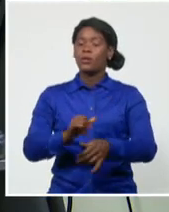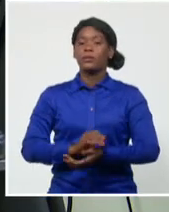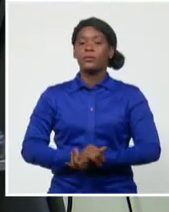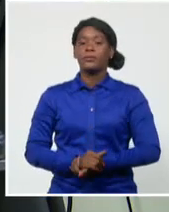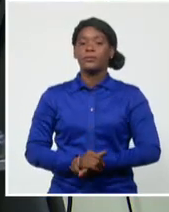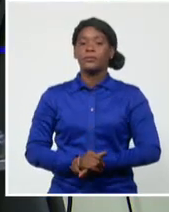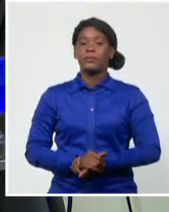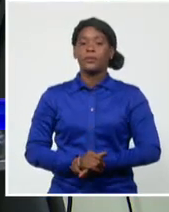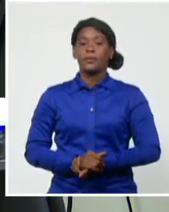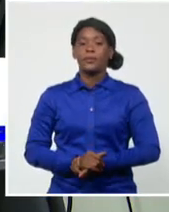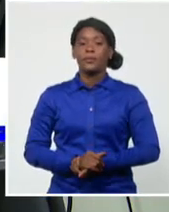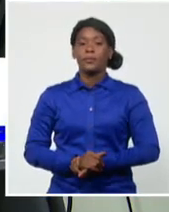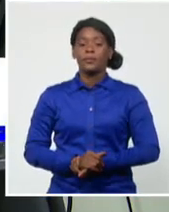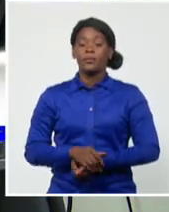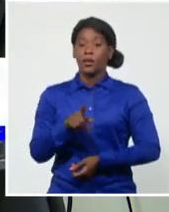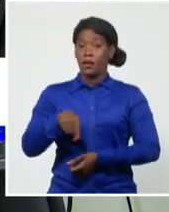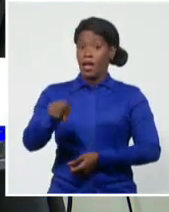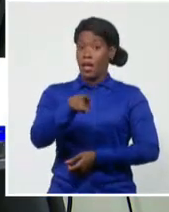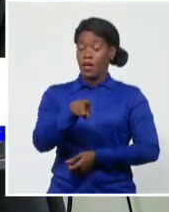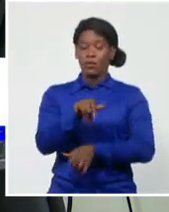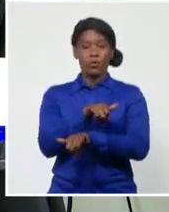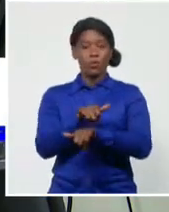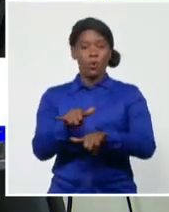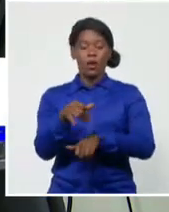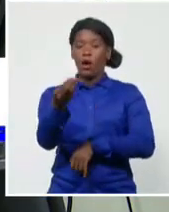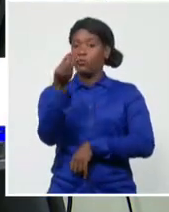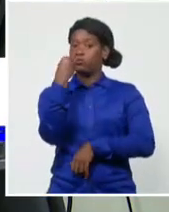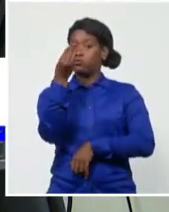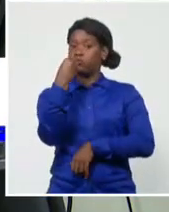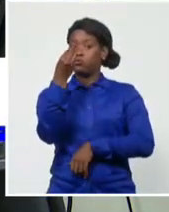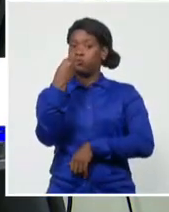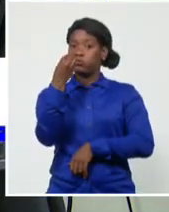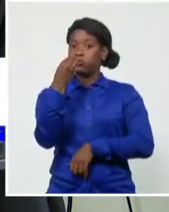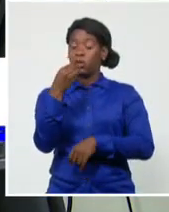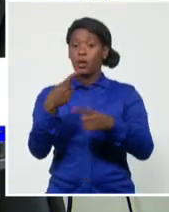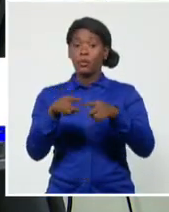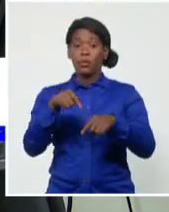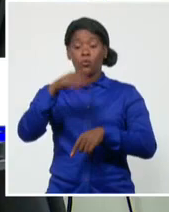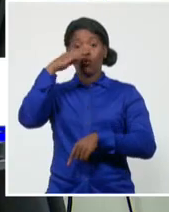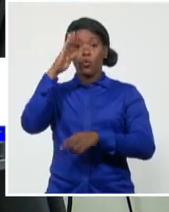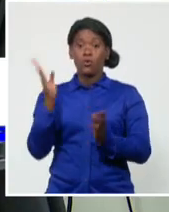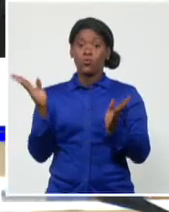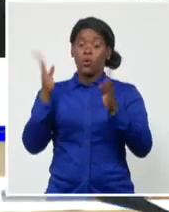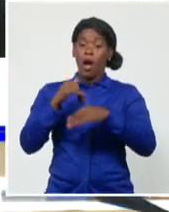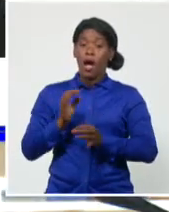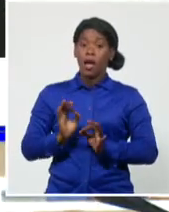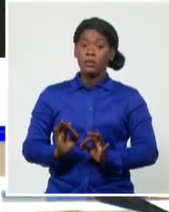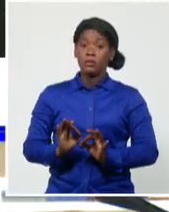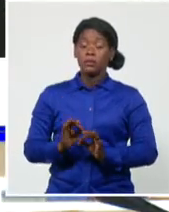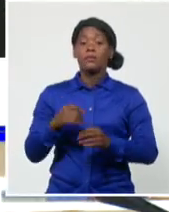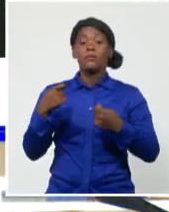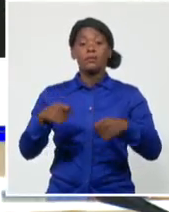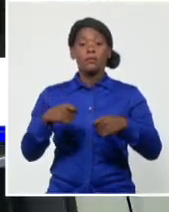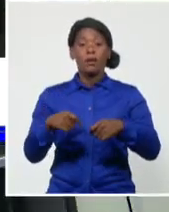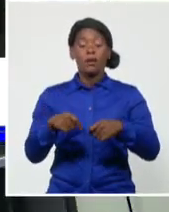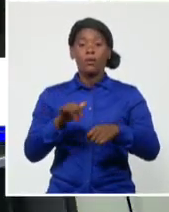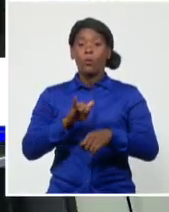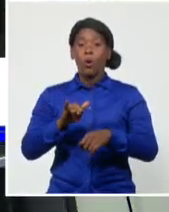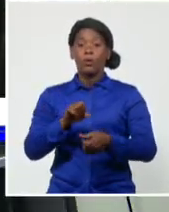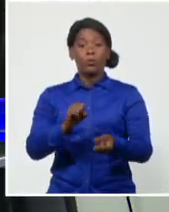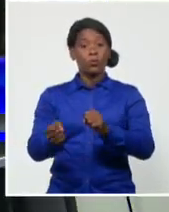la generación y generación es combustible, combustible que el país no tiene y que tampoco tiene recursos económicos para comprar.